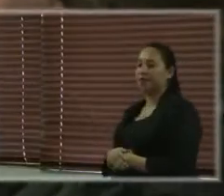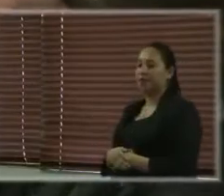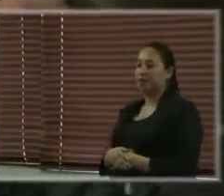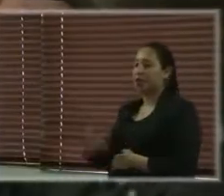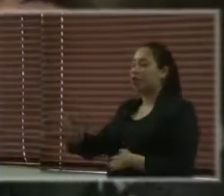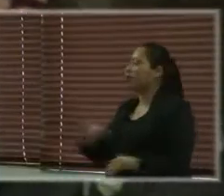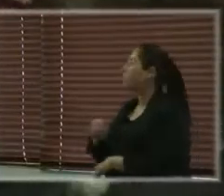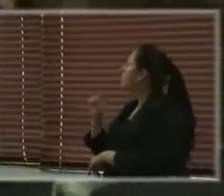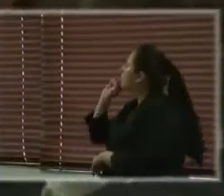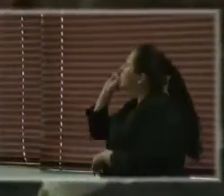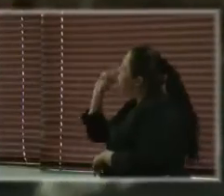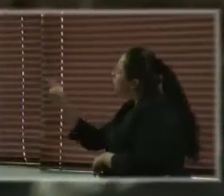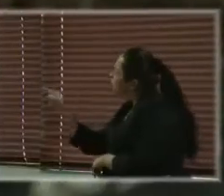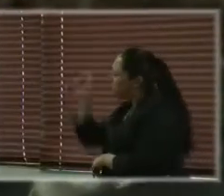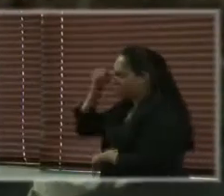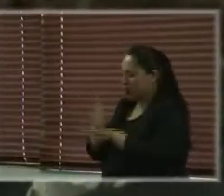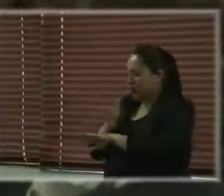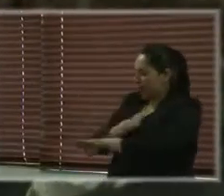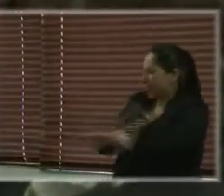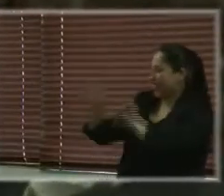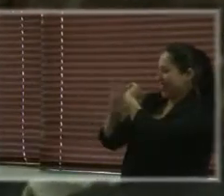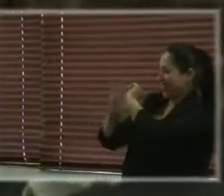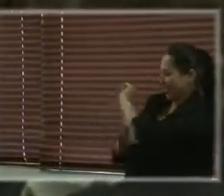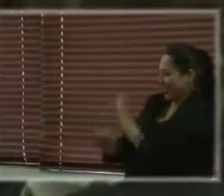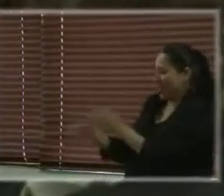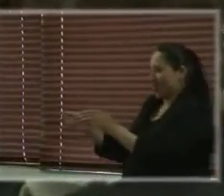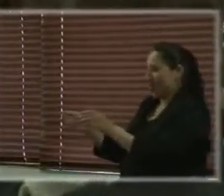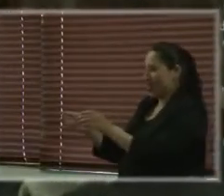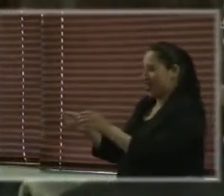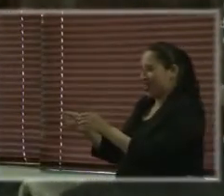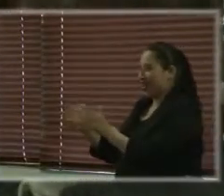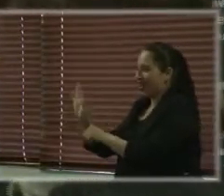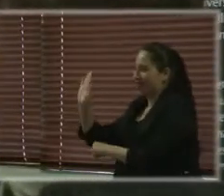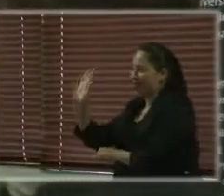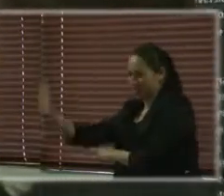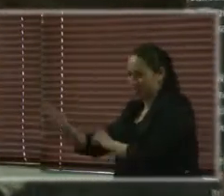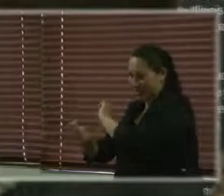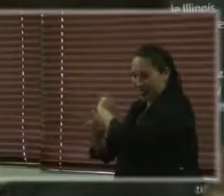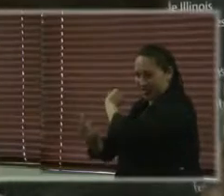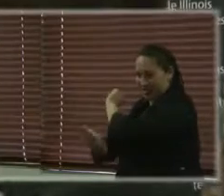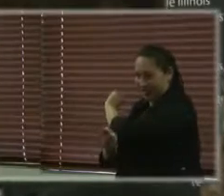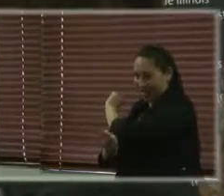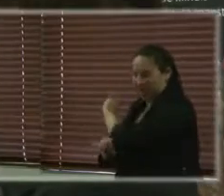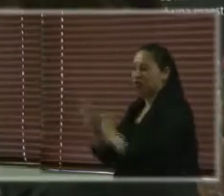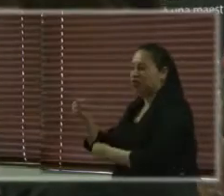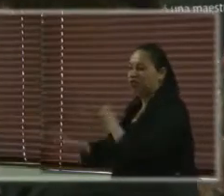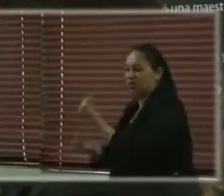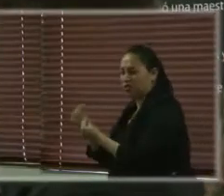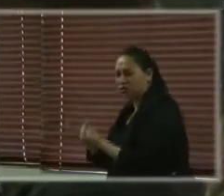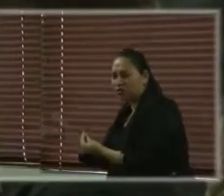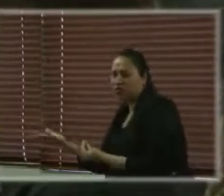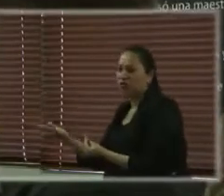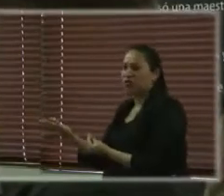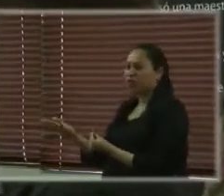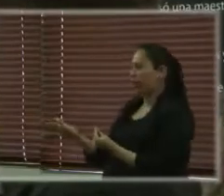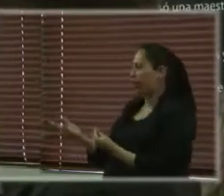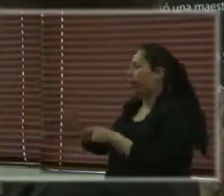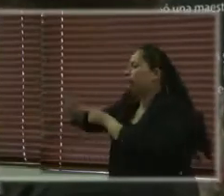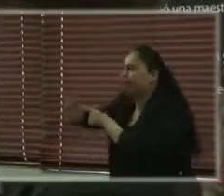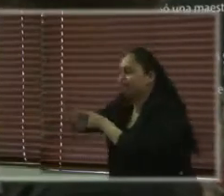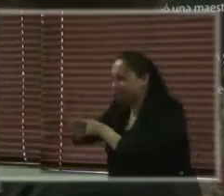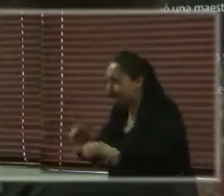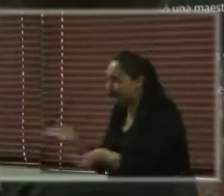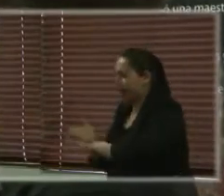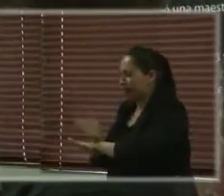en el psiquiátrico, yo quisiera saber si en esa decisión, en esa buena práctica que ustedes están documentando, se ha incluido, tiene información sobre